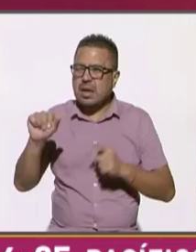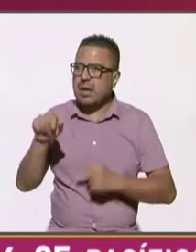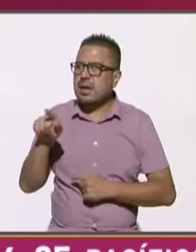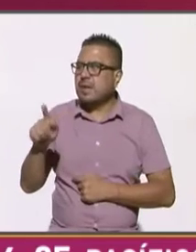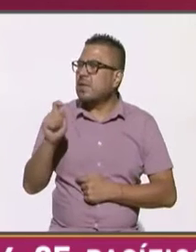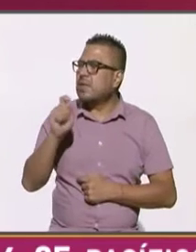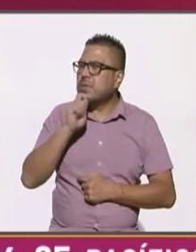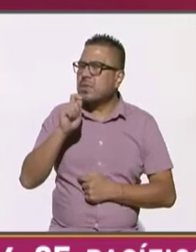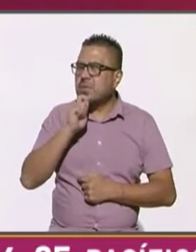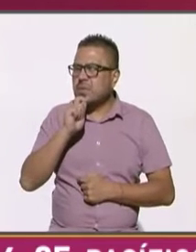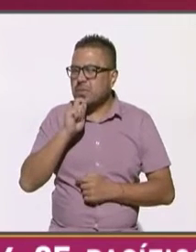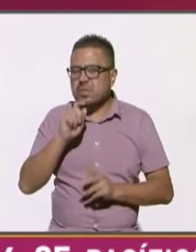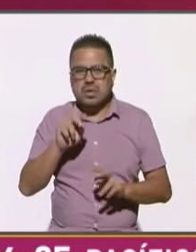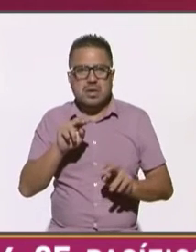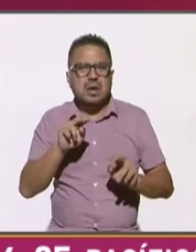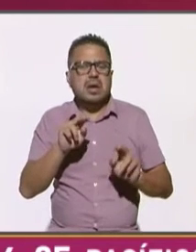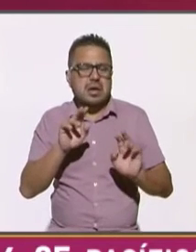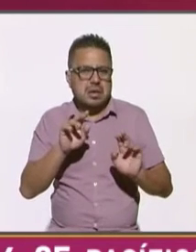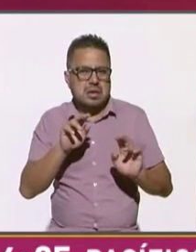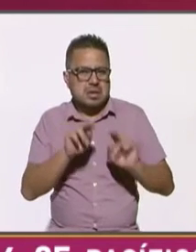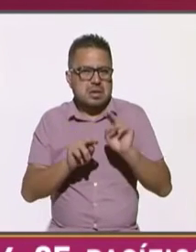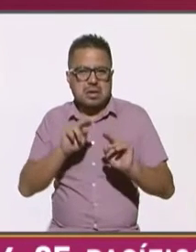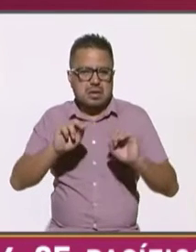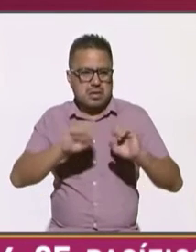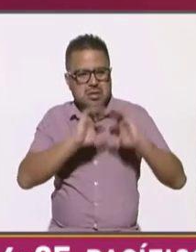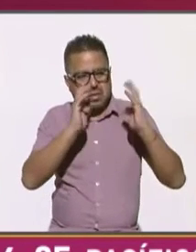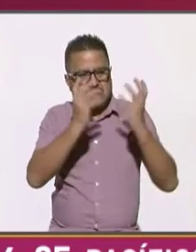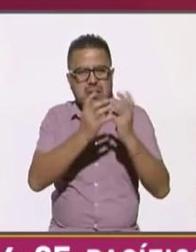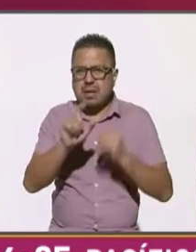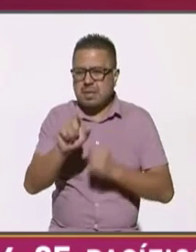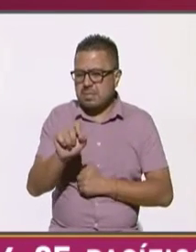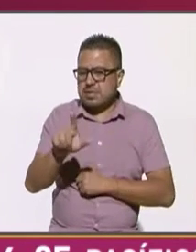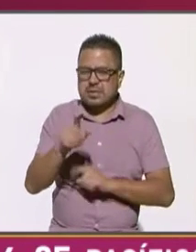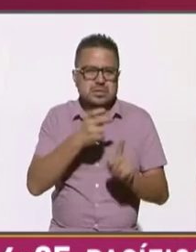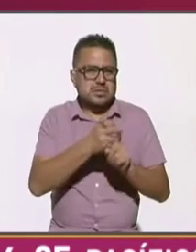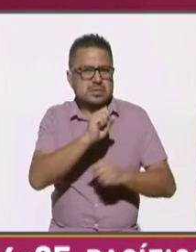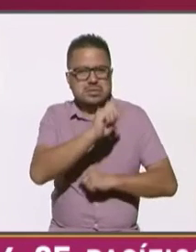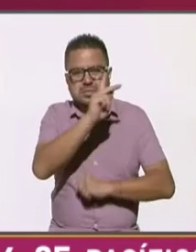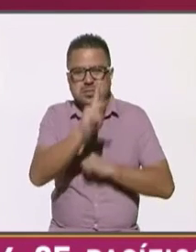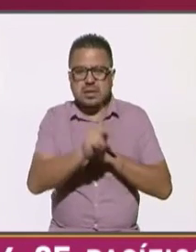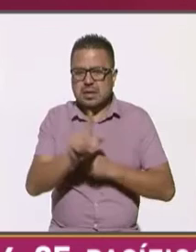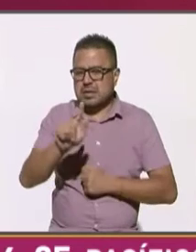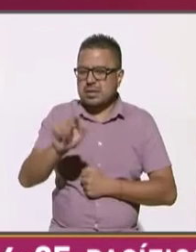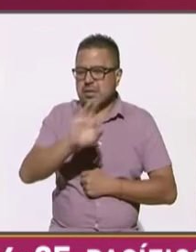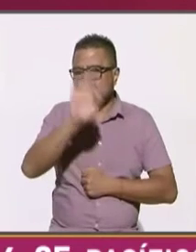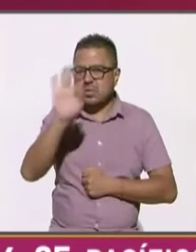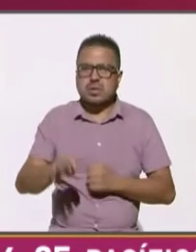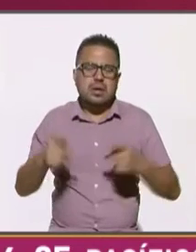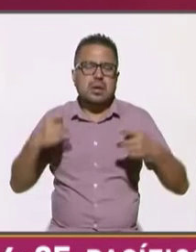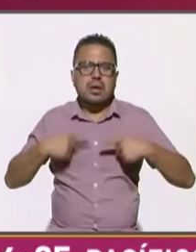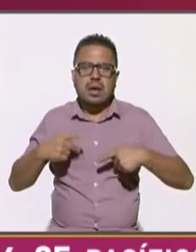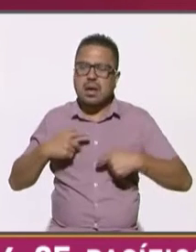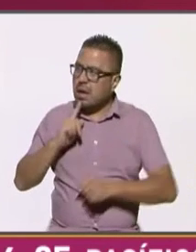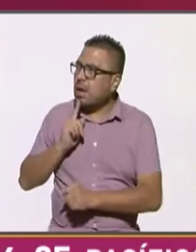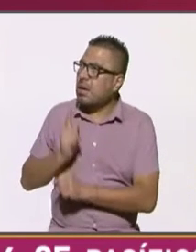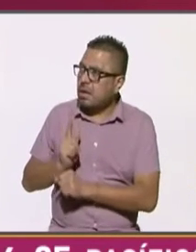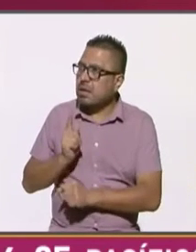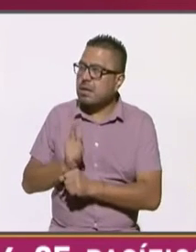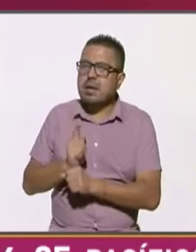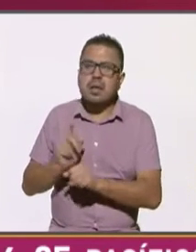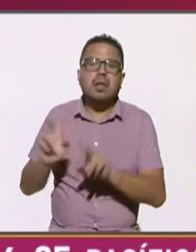a nivel global de estos 27 países 70 por ciento de la gente está enterada del tema